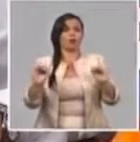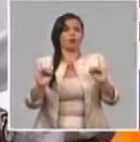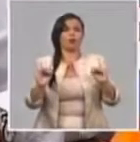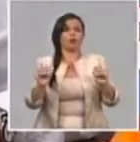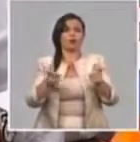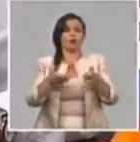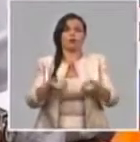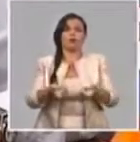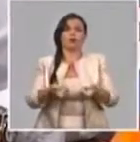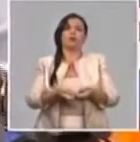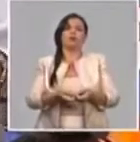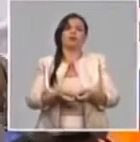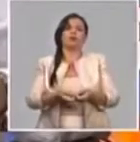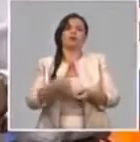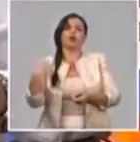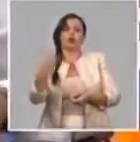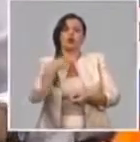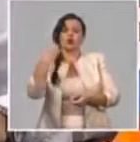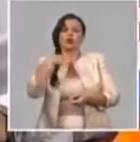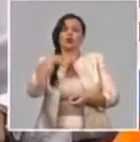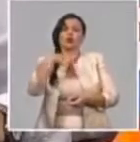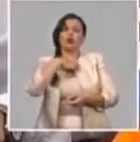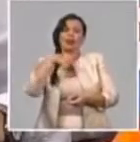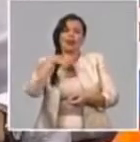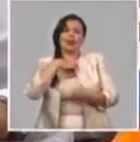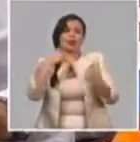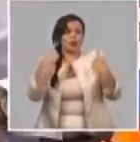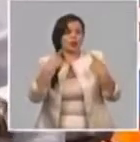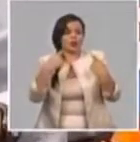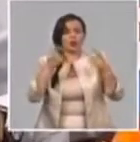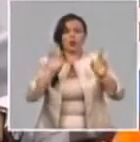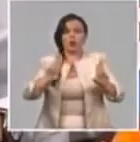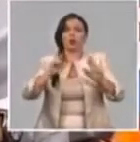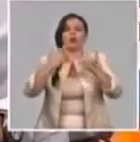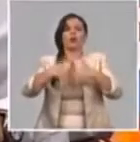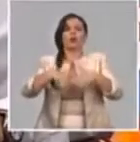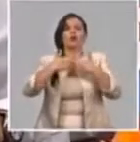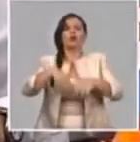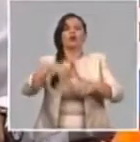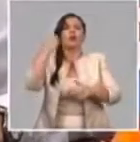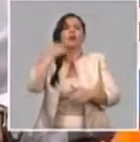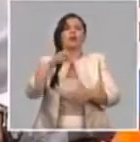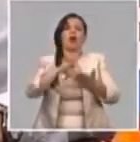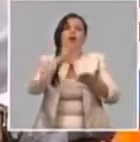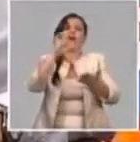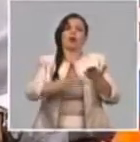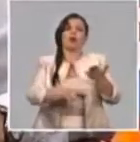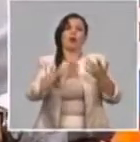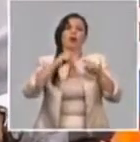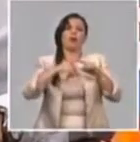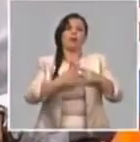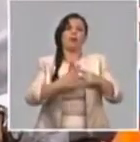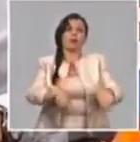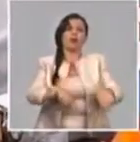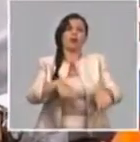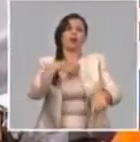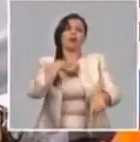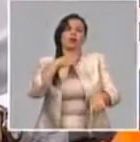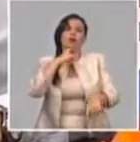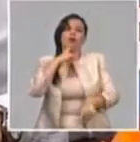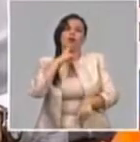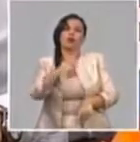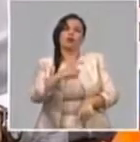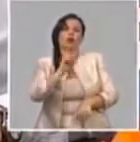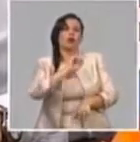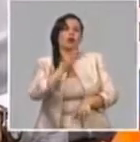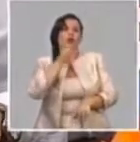de producir más arroz en el país. Nosotros por dificultades con los insumos no pudimos cumplir la campaña